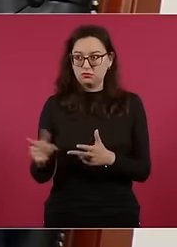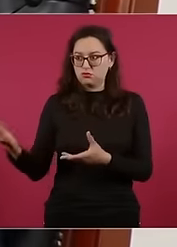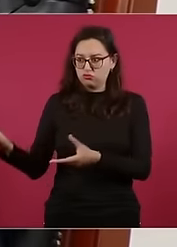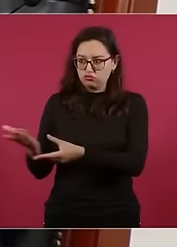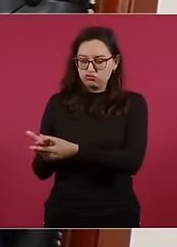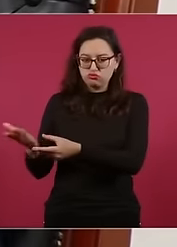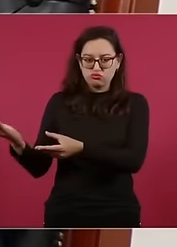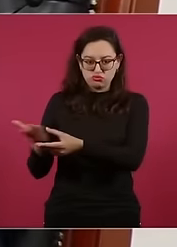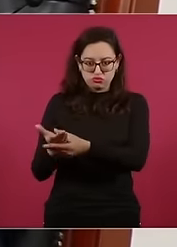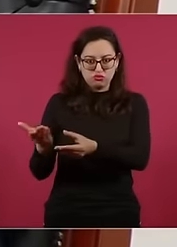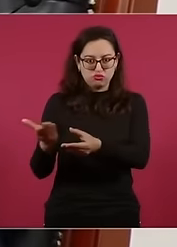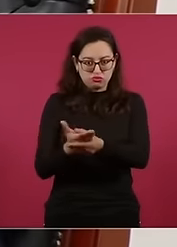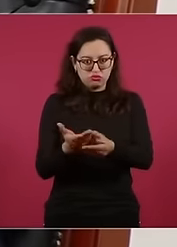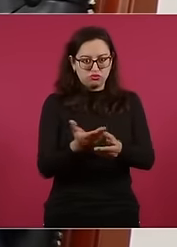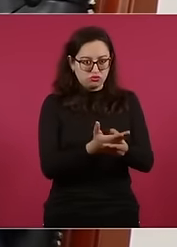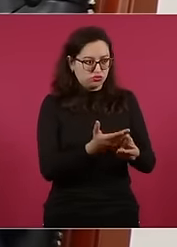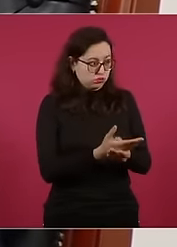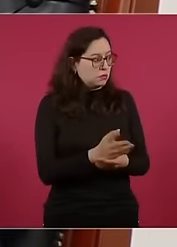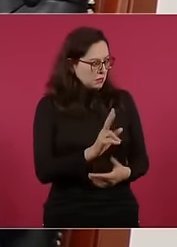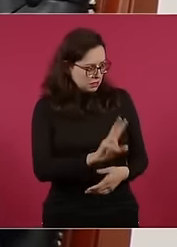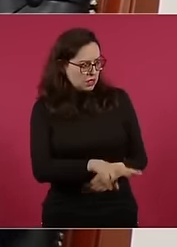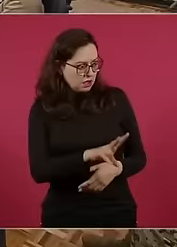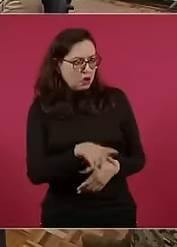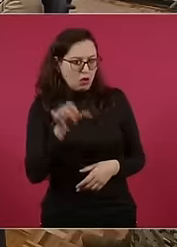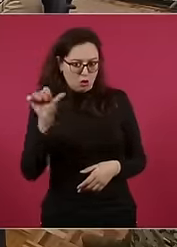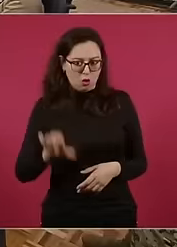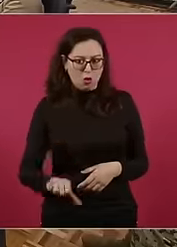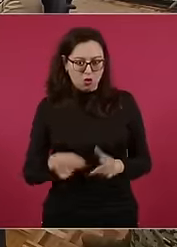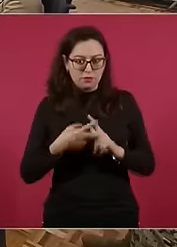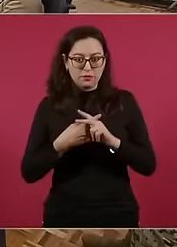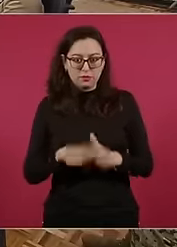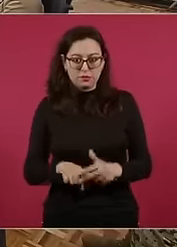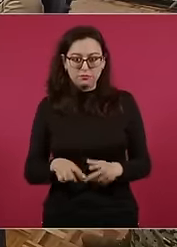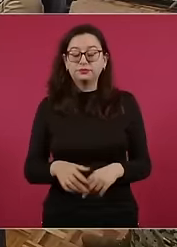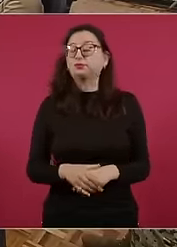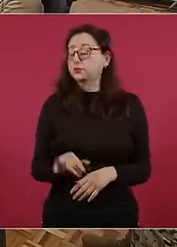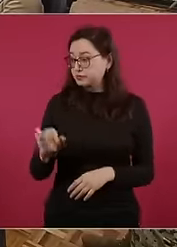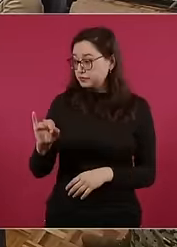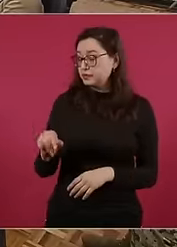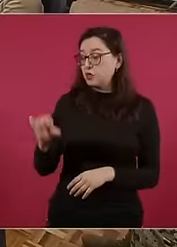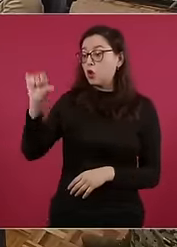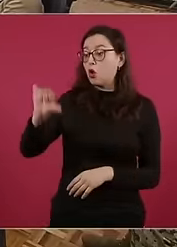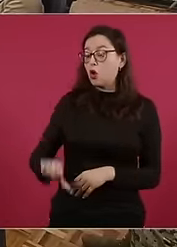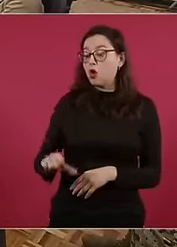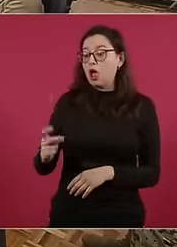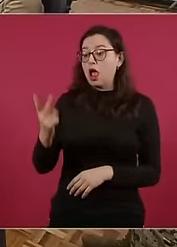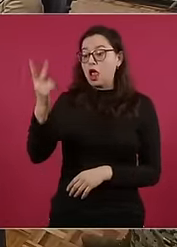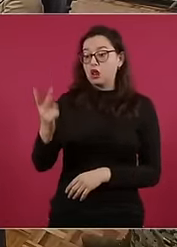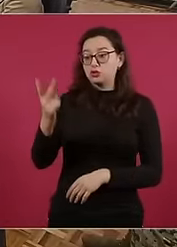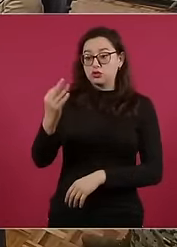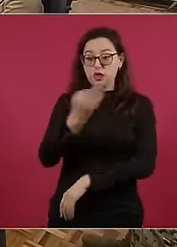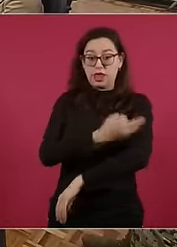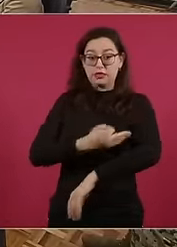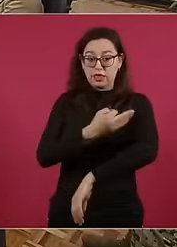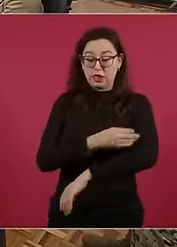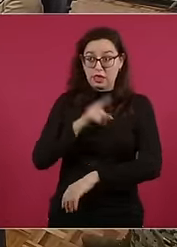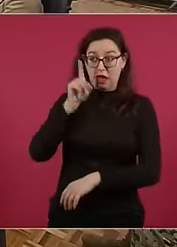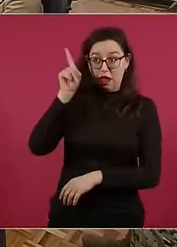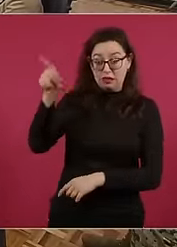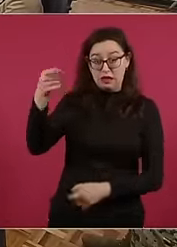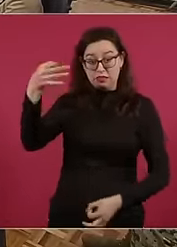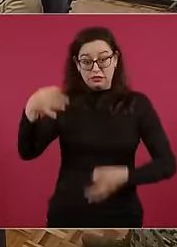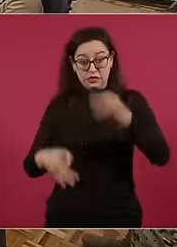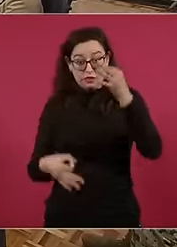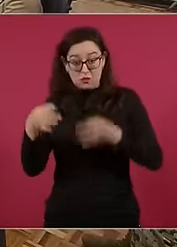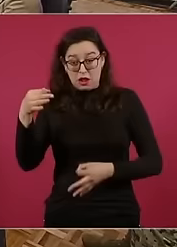Así es, ¿verdad? Sí, hoy a las dos de la tarde el Tribunal Constitucional está llamando a